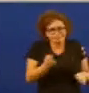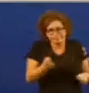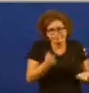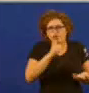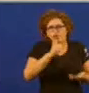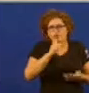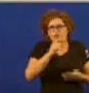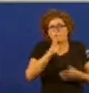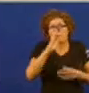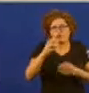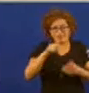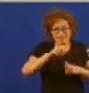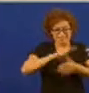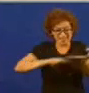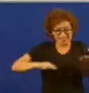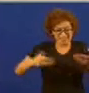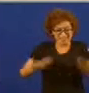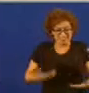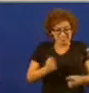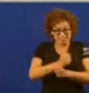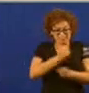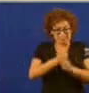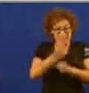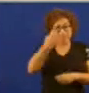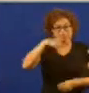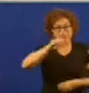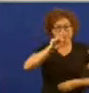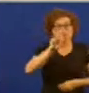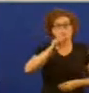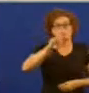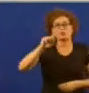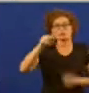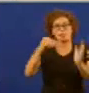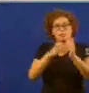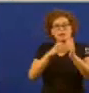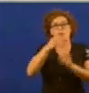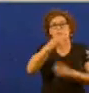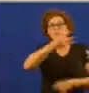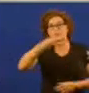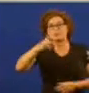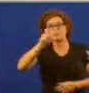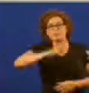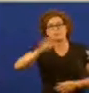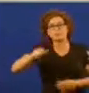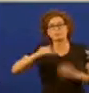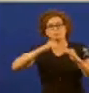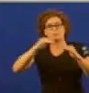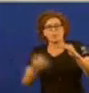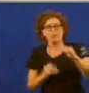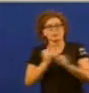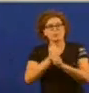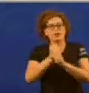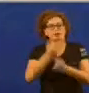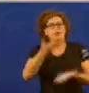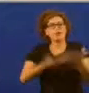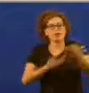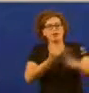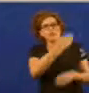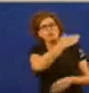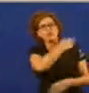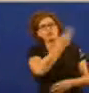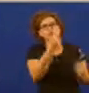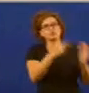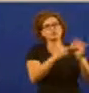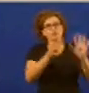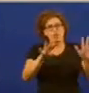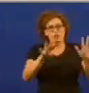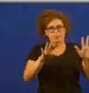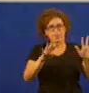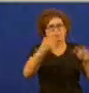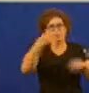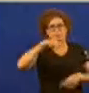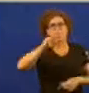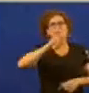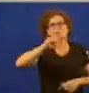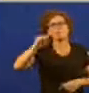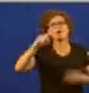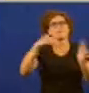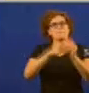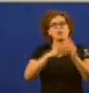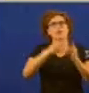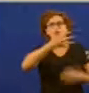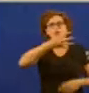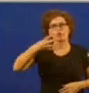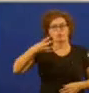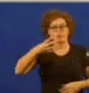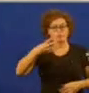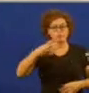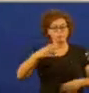Galicia 121.400 persoas menos que no ano 2009 121.400 ao